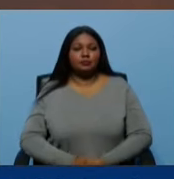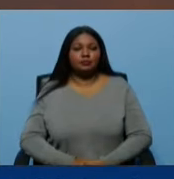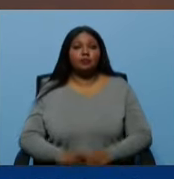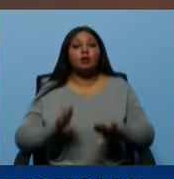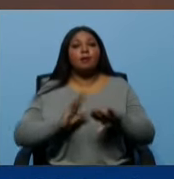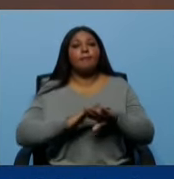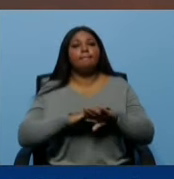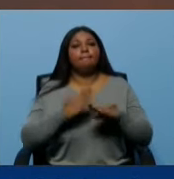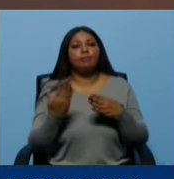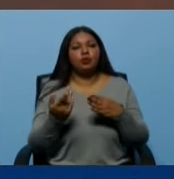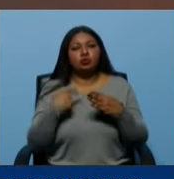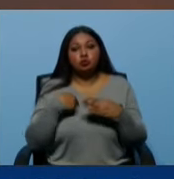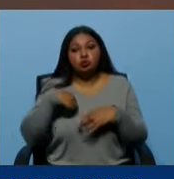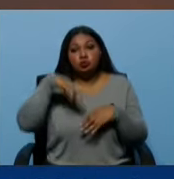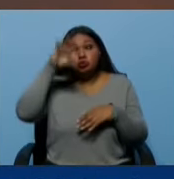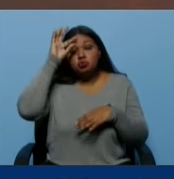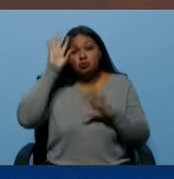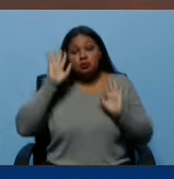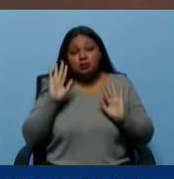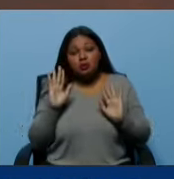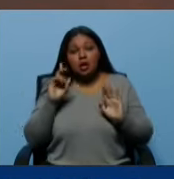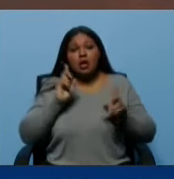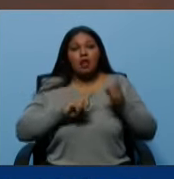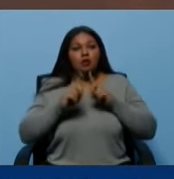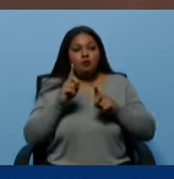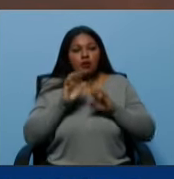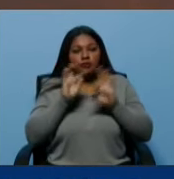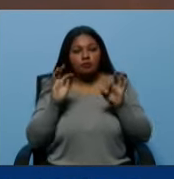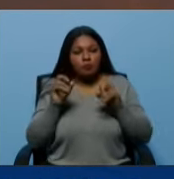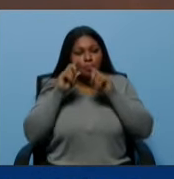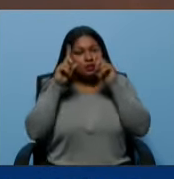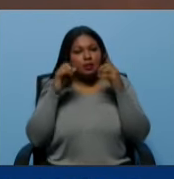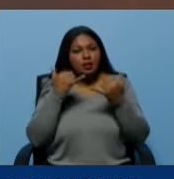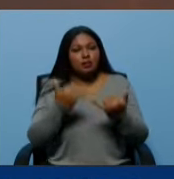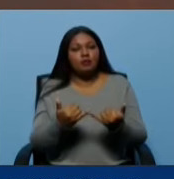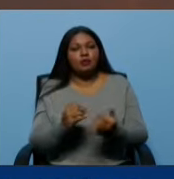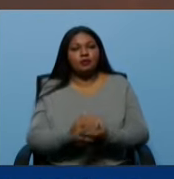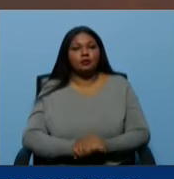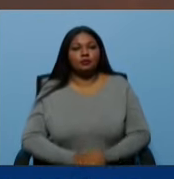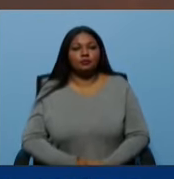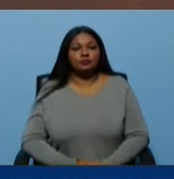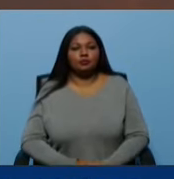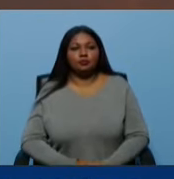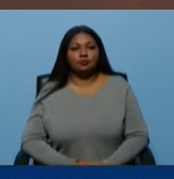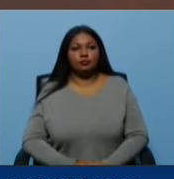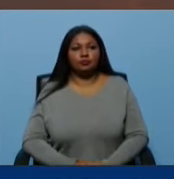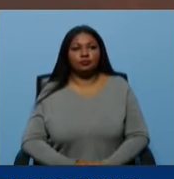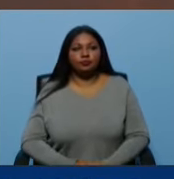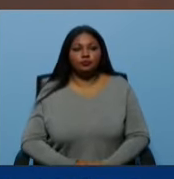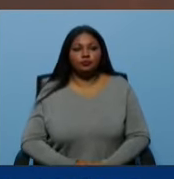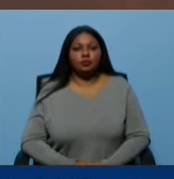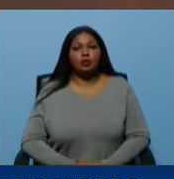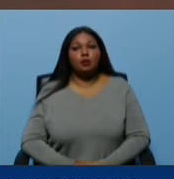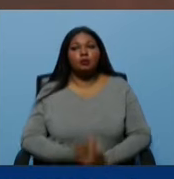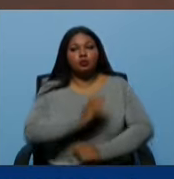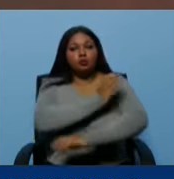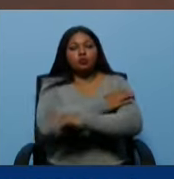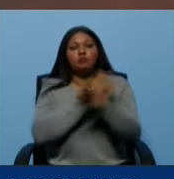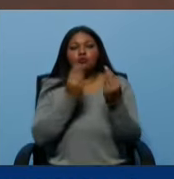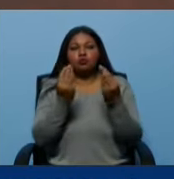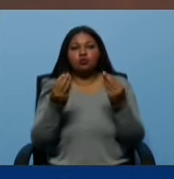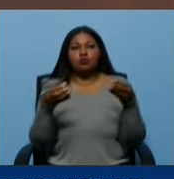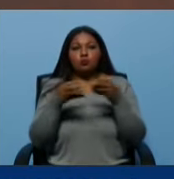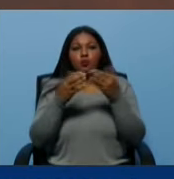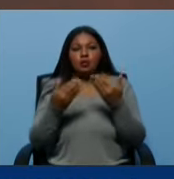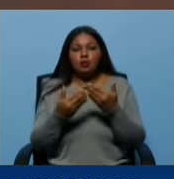porque yo no sé si hay un despertar porque, digamos, hay una oposición variopinta, muchos sectores, está la más